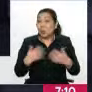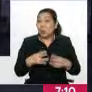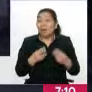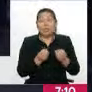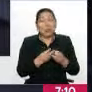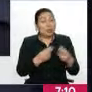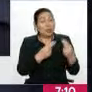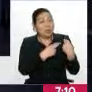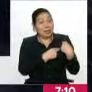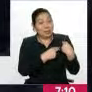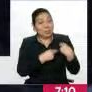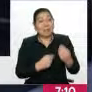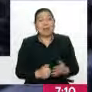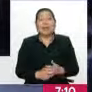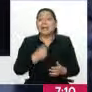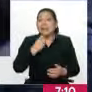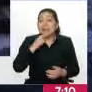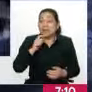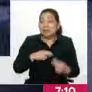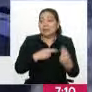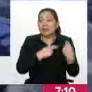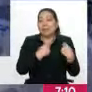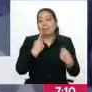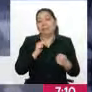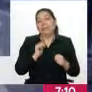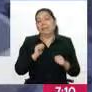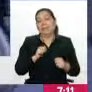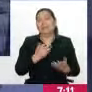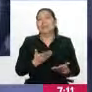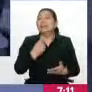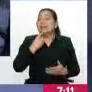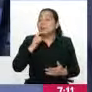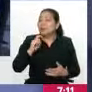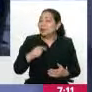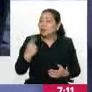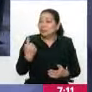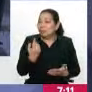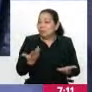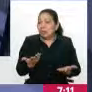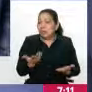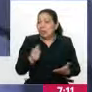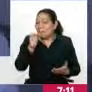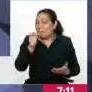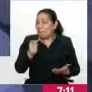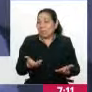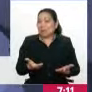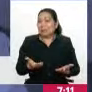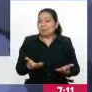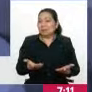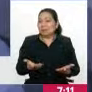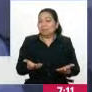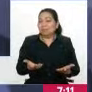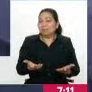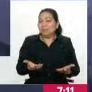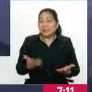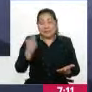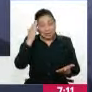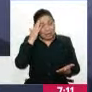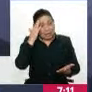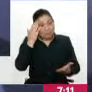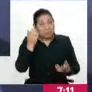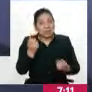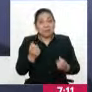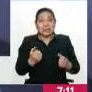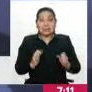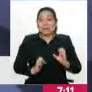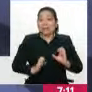responsabilidad y necesitamos compromiso para ello. Necesitamos no solamente que sean unas personas que sepan manejar el